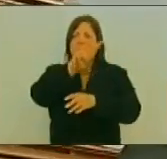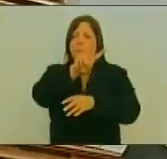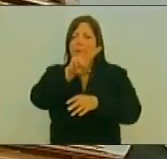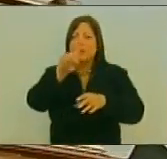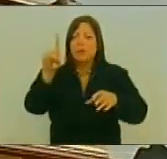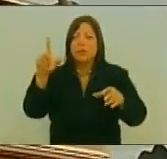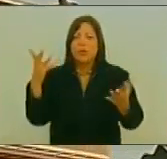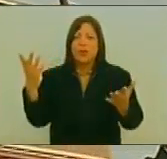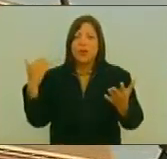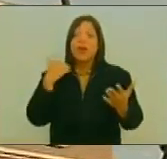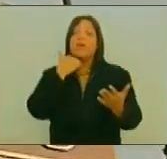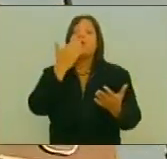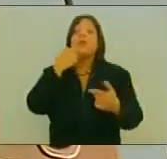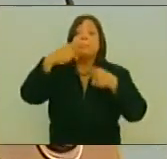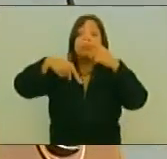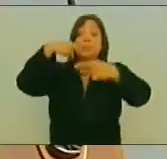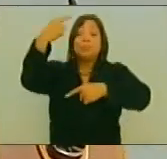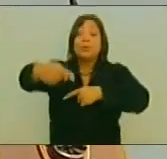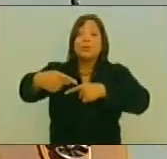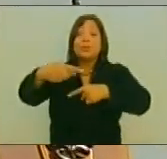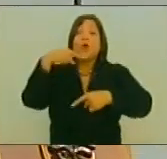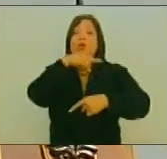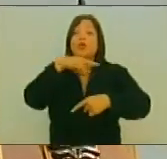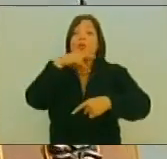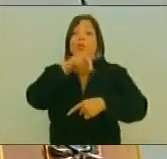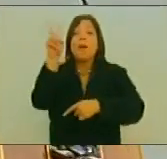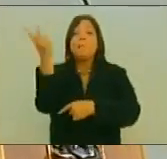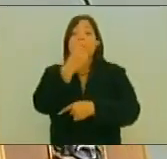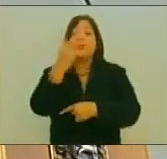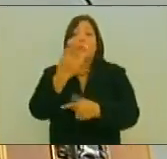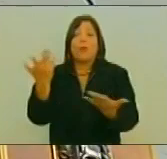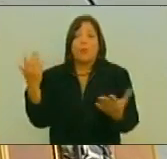Estaremos votando De nuevo en la elección De gobernadores